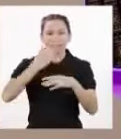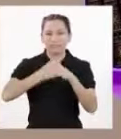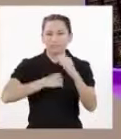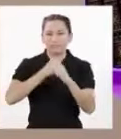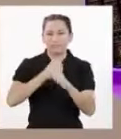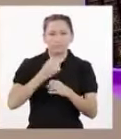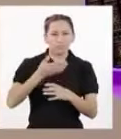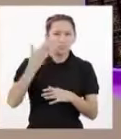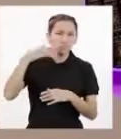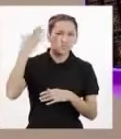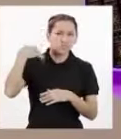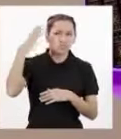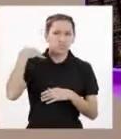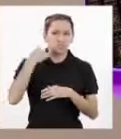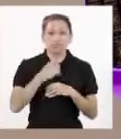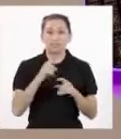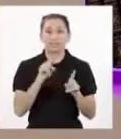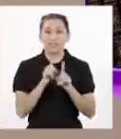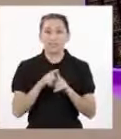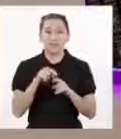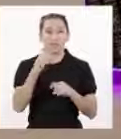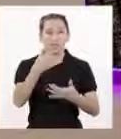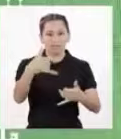valió un premio Nobel en 1962